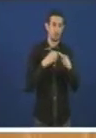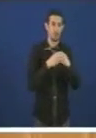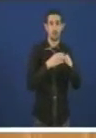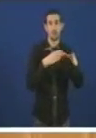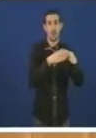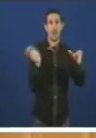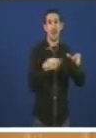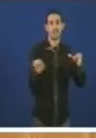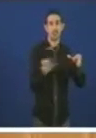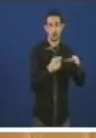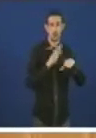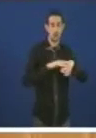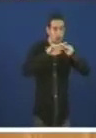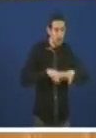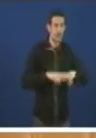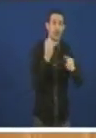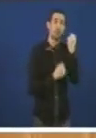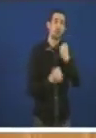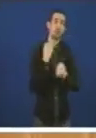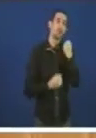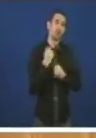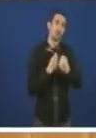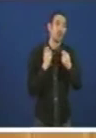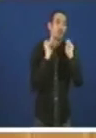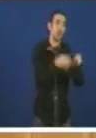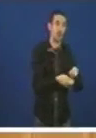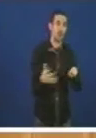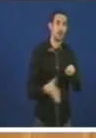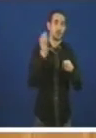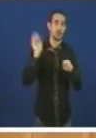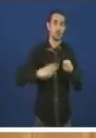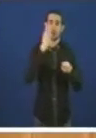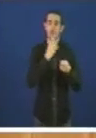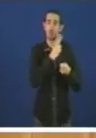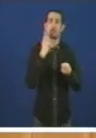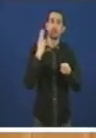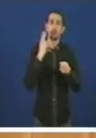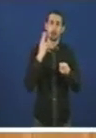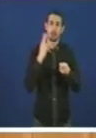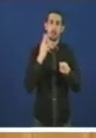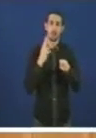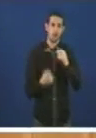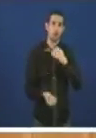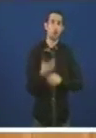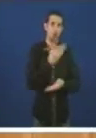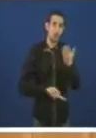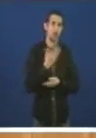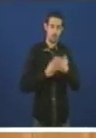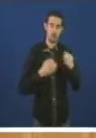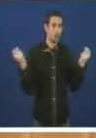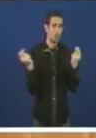valoralos económicamente e, además, en comprometerse na colaboración de forma subsidiaria na súa construcción.